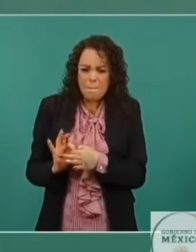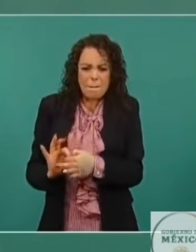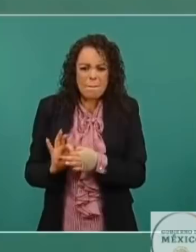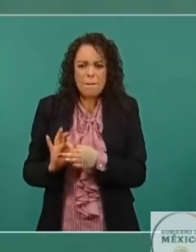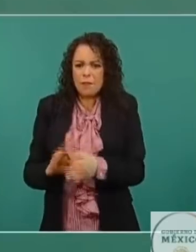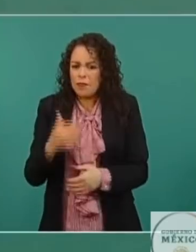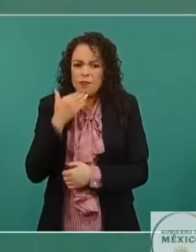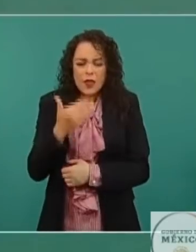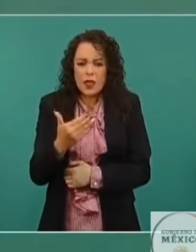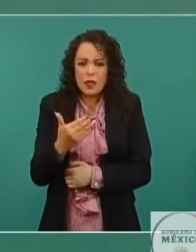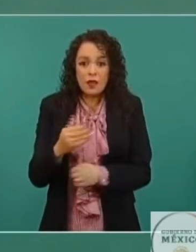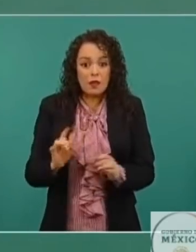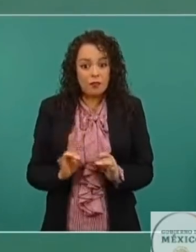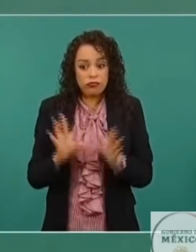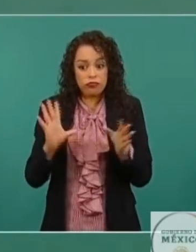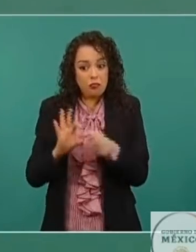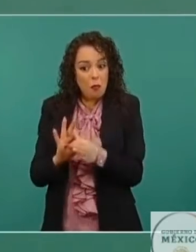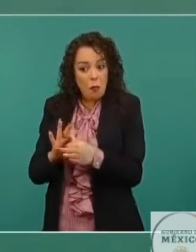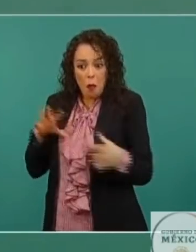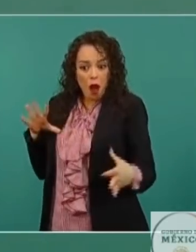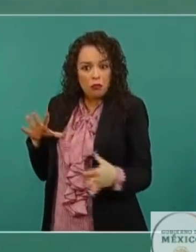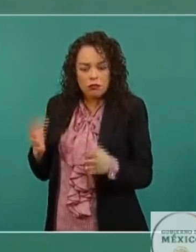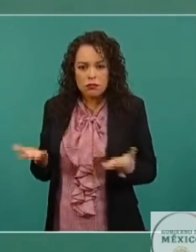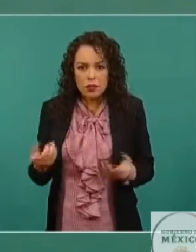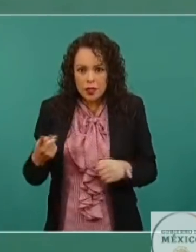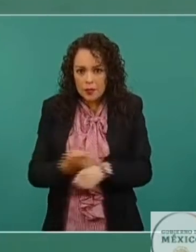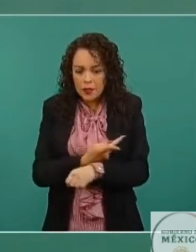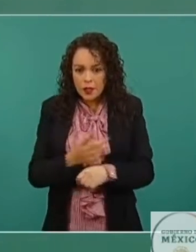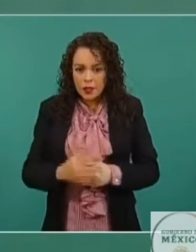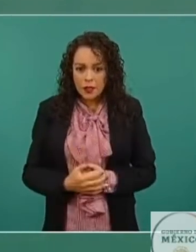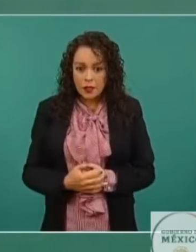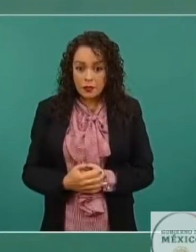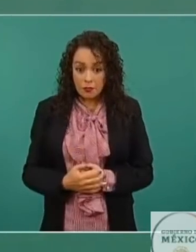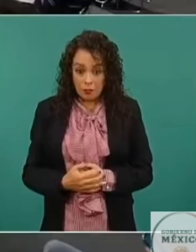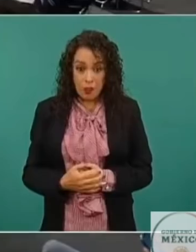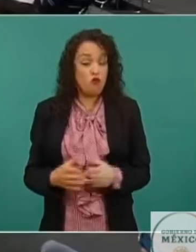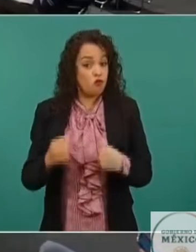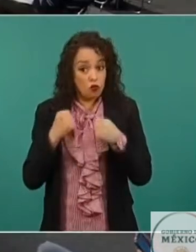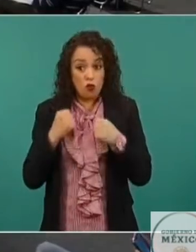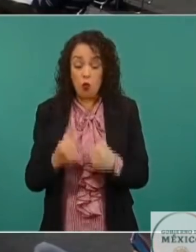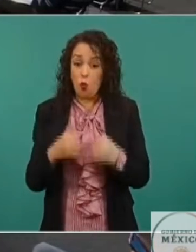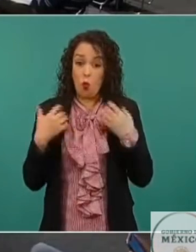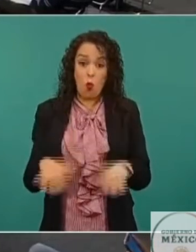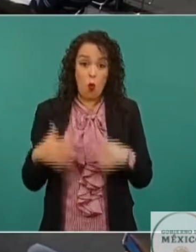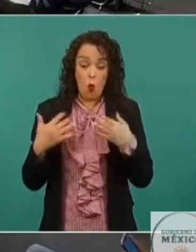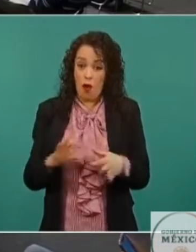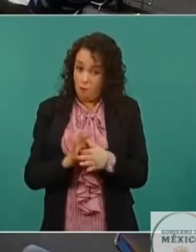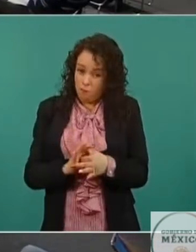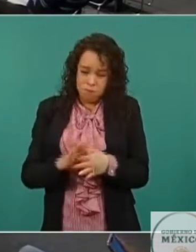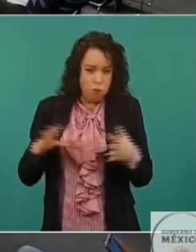luego ruptura, pero fuerte.